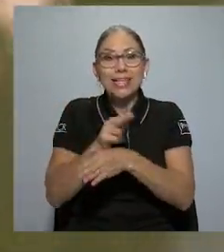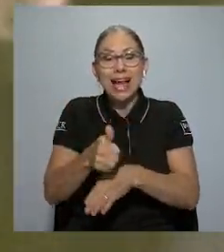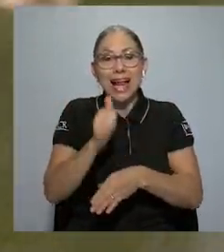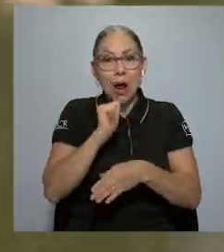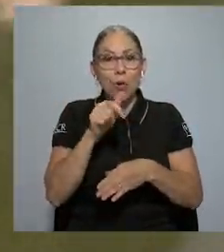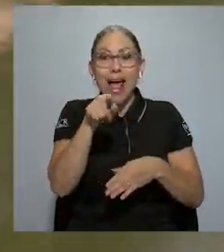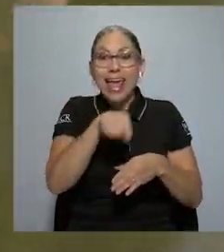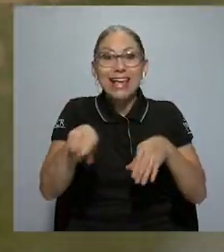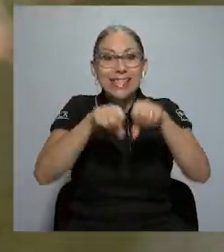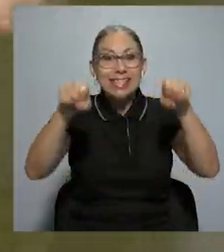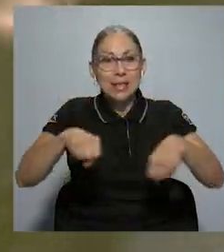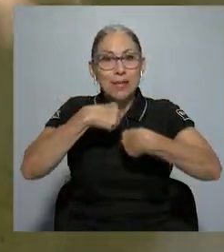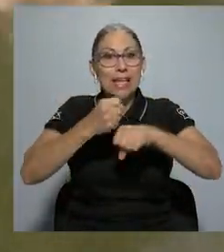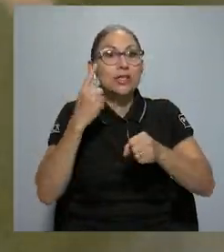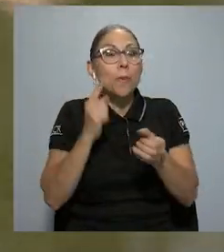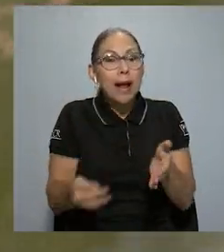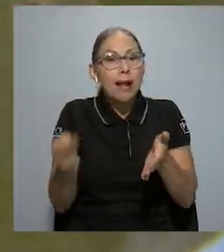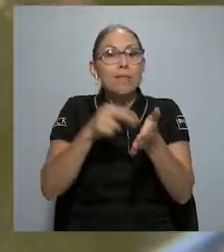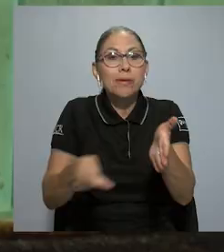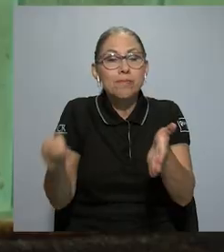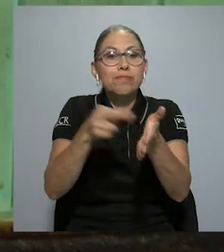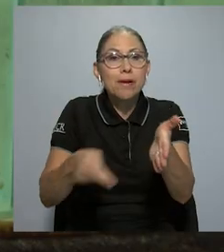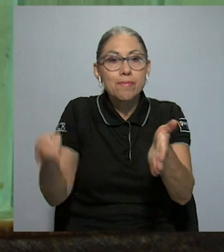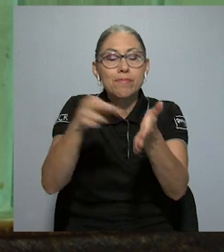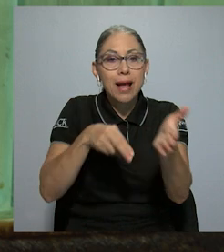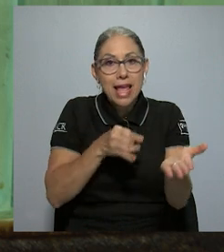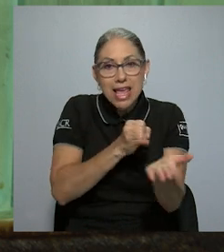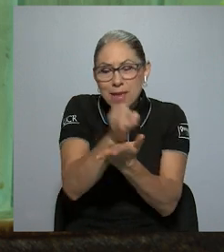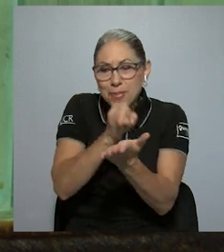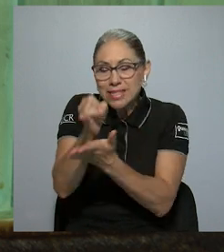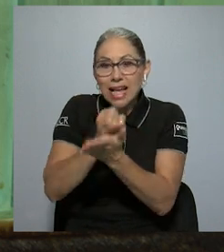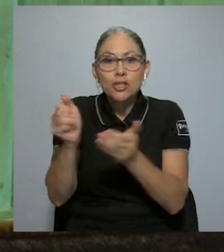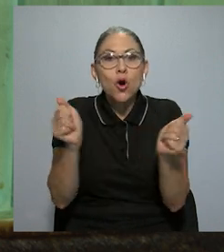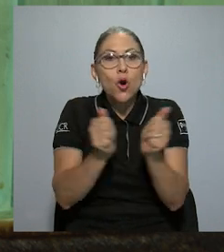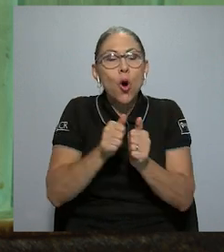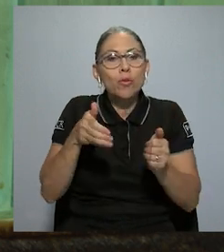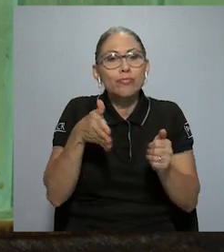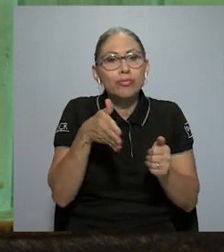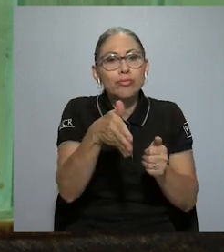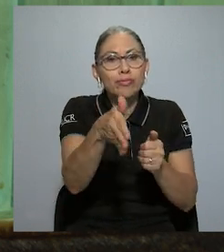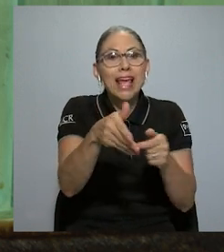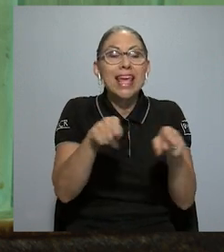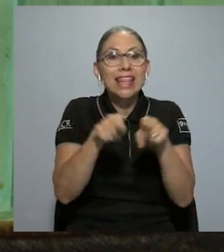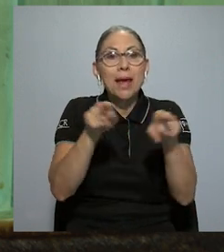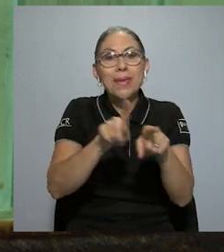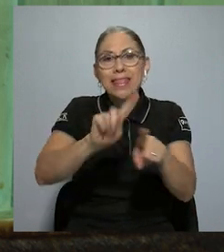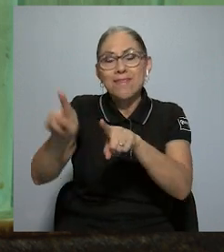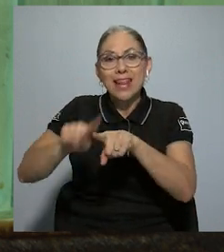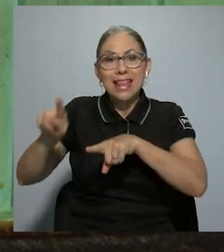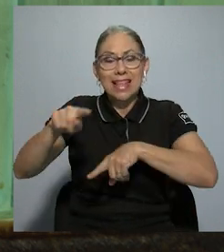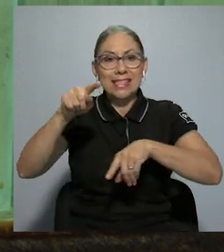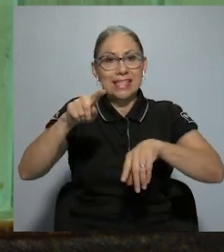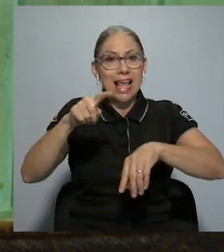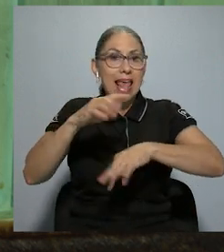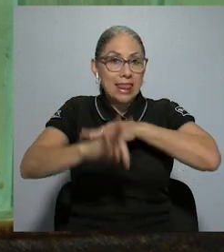con repetibilidad y realizar investigación con especies y fases de crecimiento de mayor tamaño.